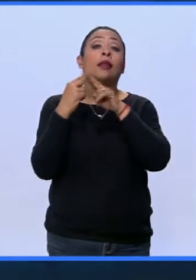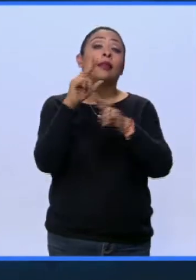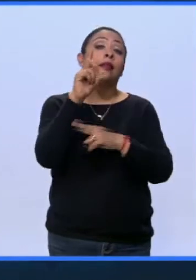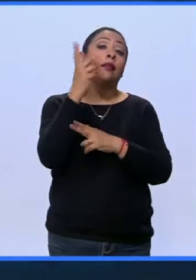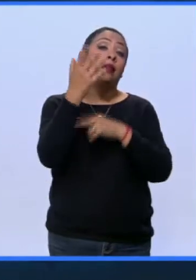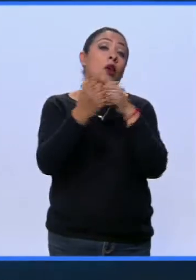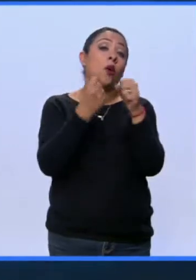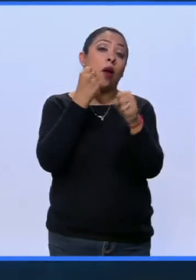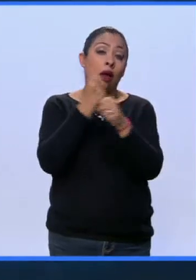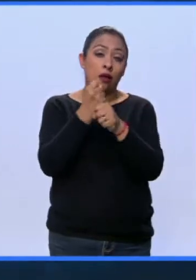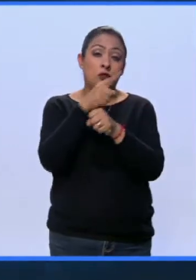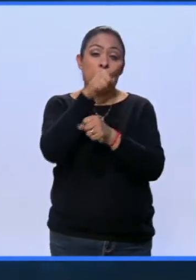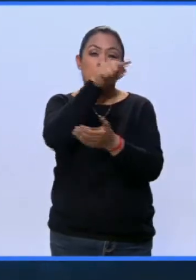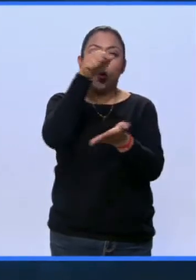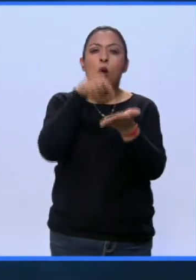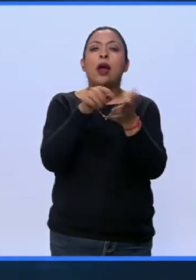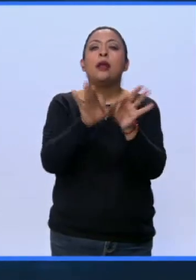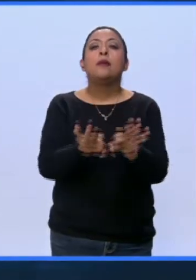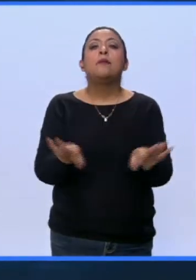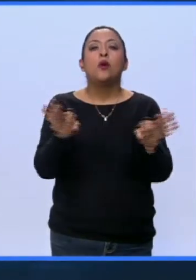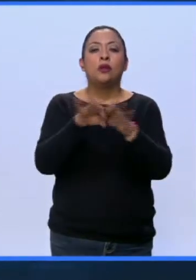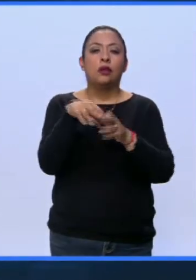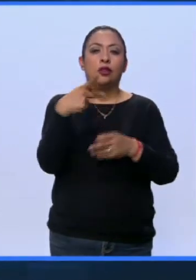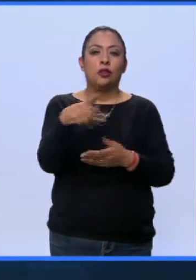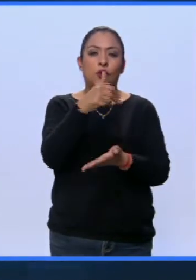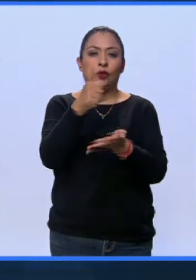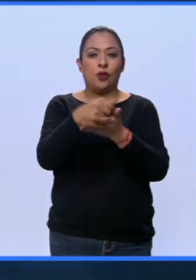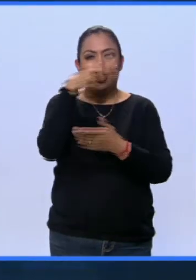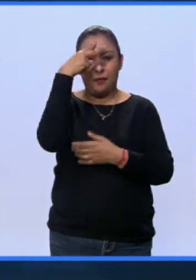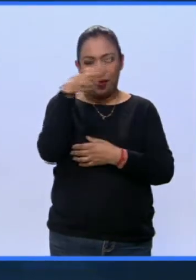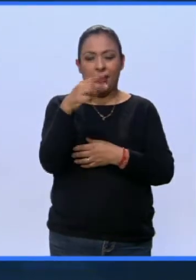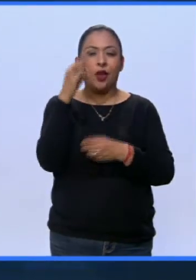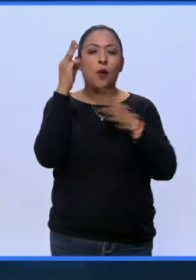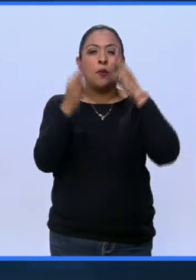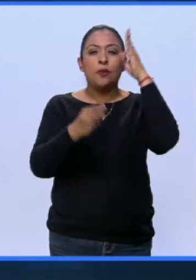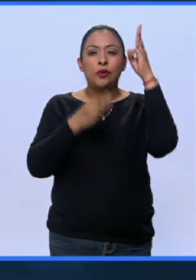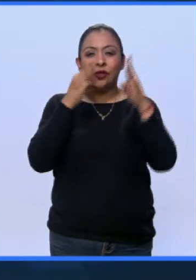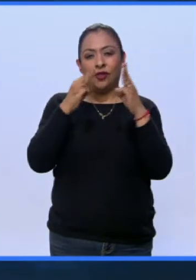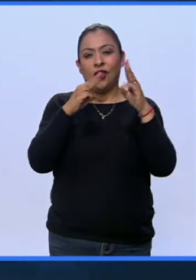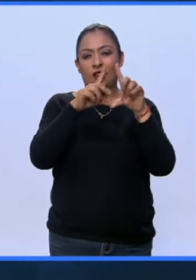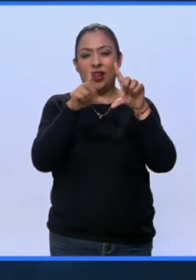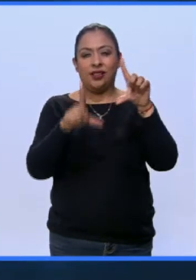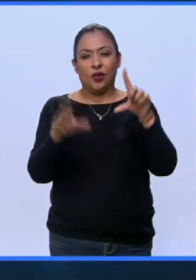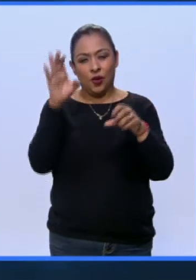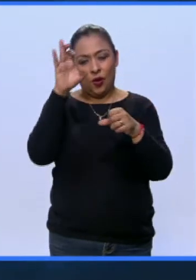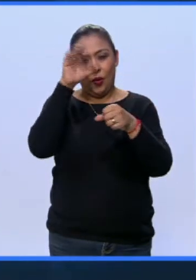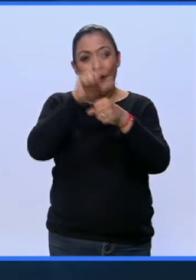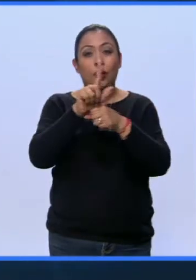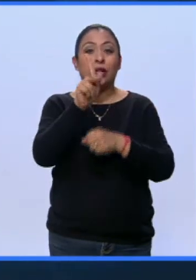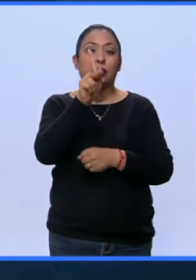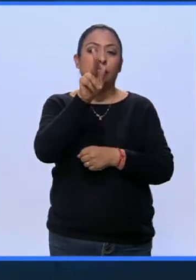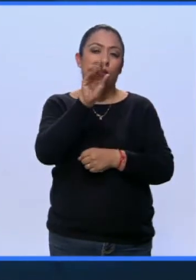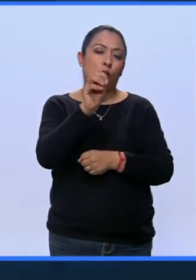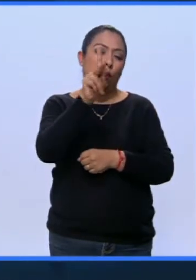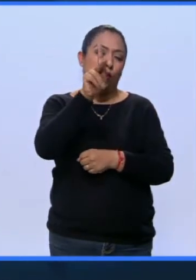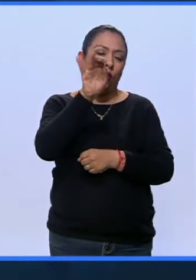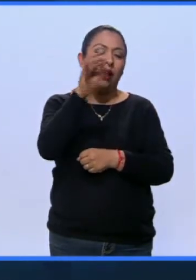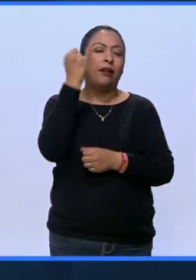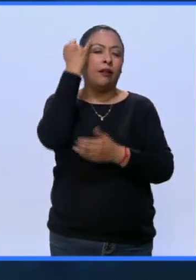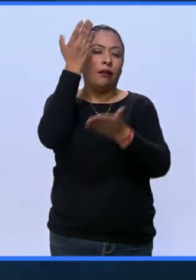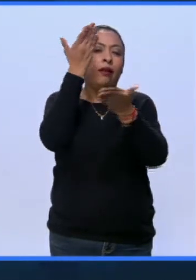años de uno de los recintos más emblemáticos de la Ciudad de México. Es el Museo Nacional de Culturas Populares, que fue una iniciativa del